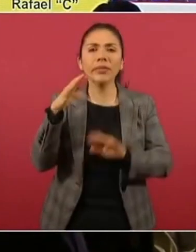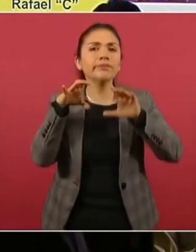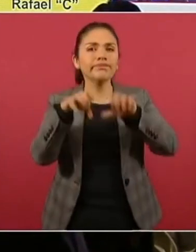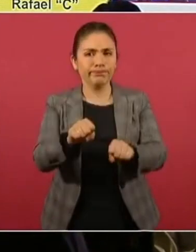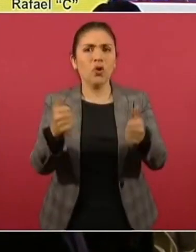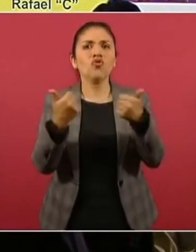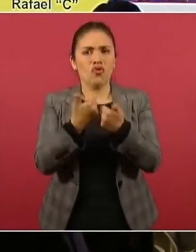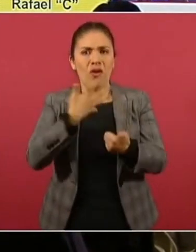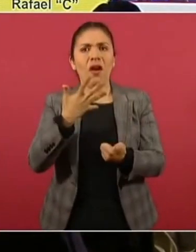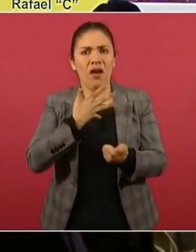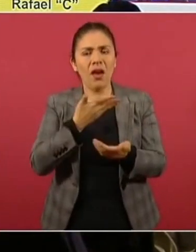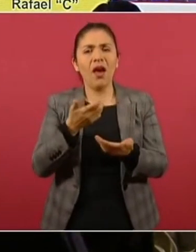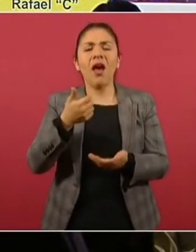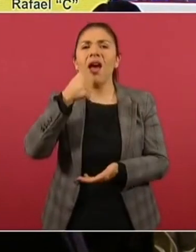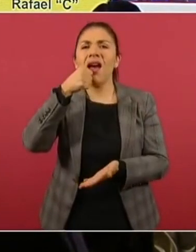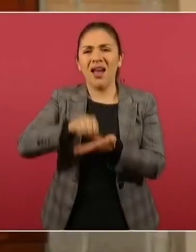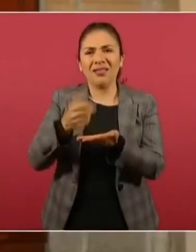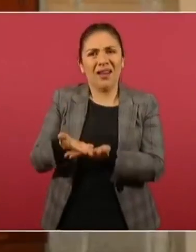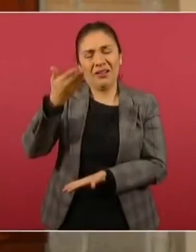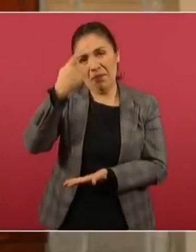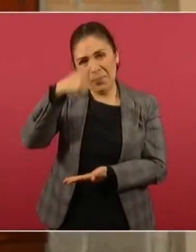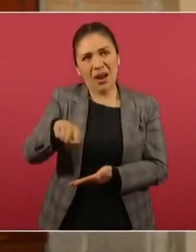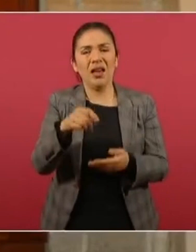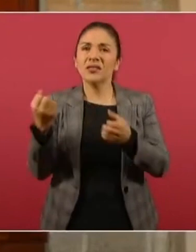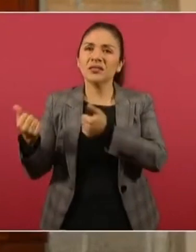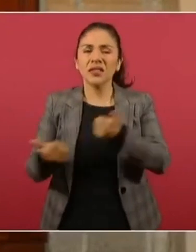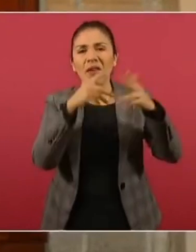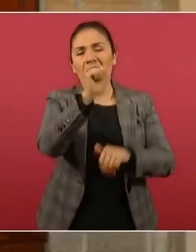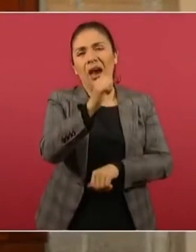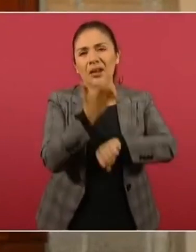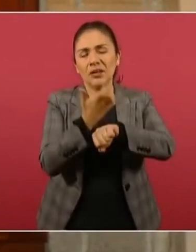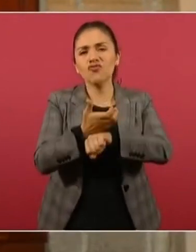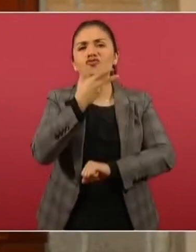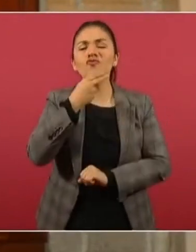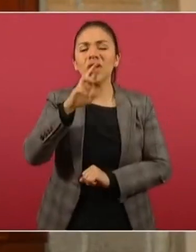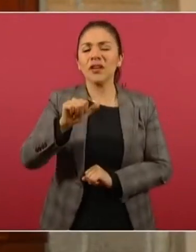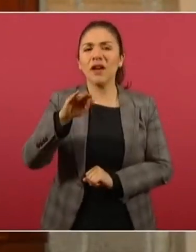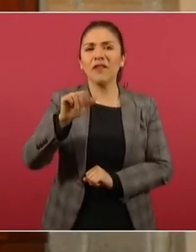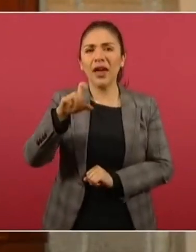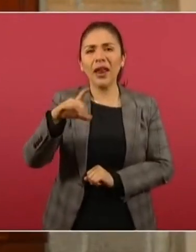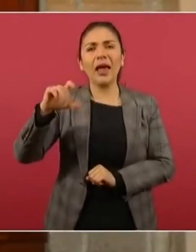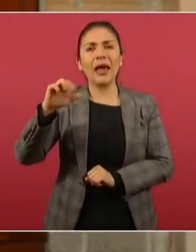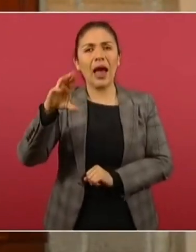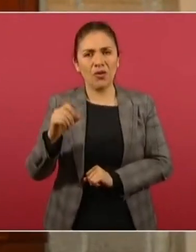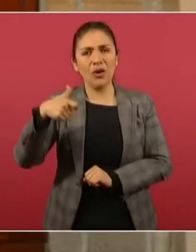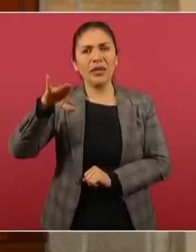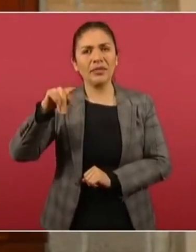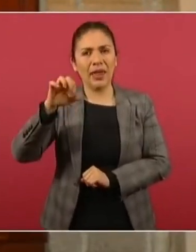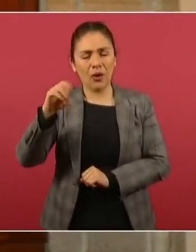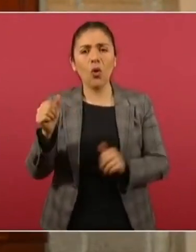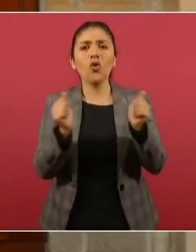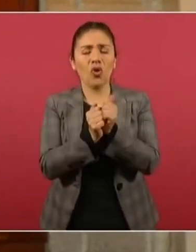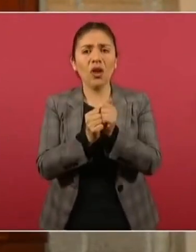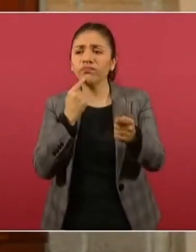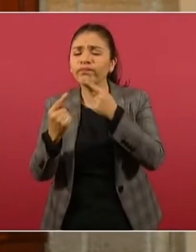orden de aprehensión en su contra con Fínex de Extradición de Estados Unidos, Rafael Caro Quintero, en una operación de elementos de la